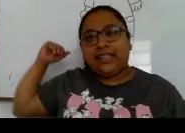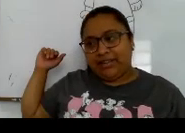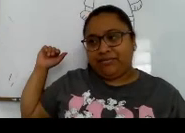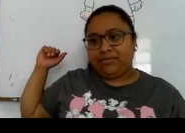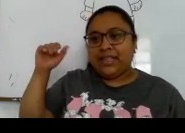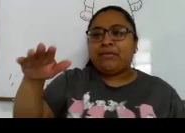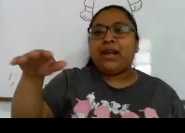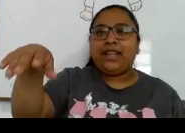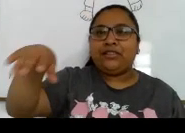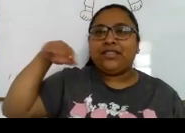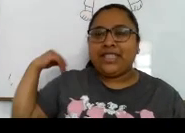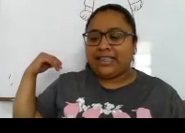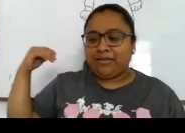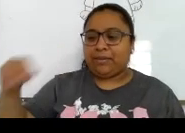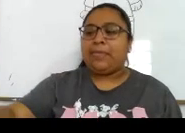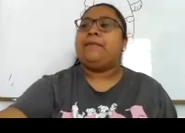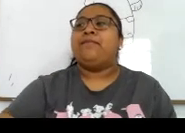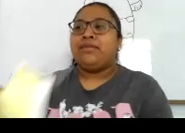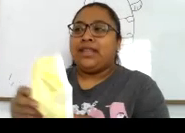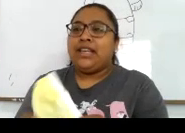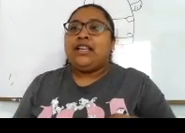Z Para adentro Z